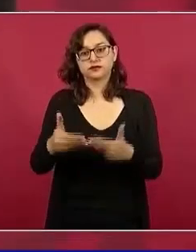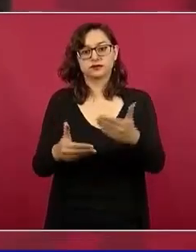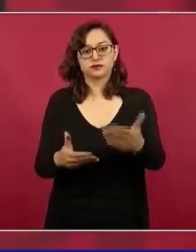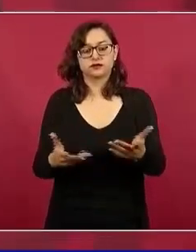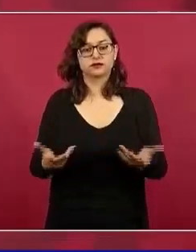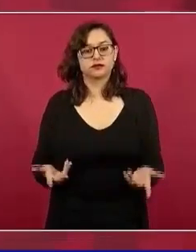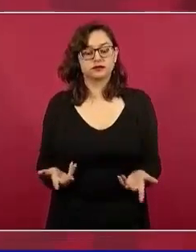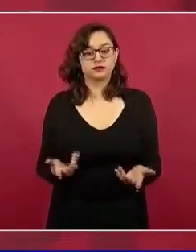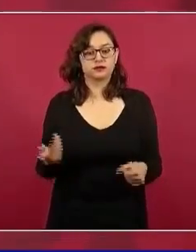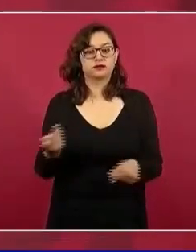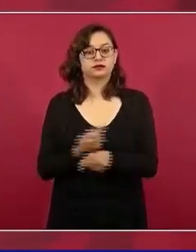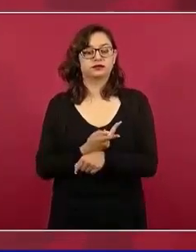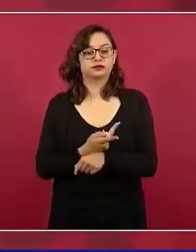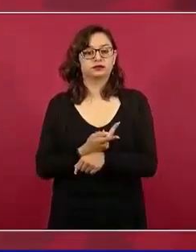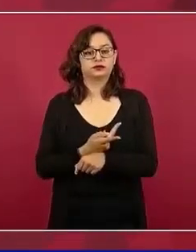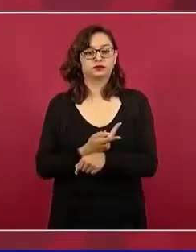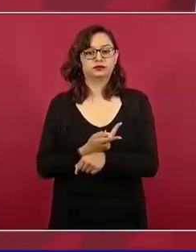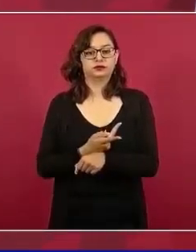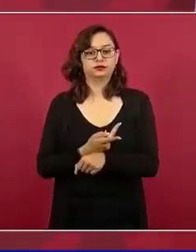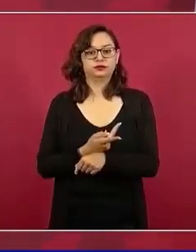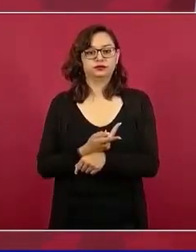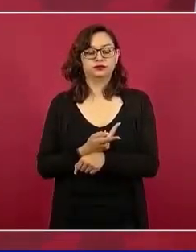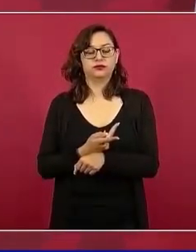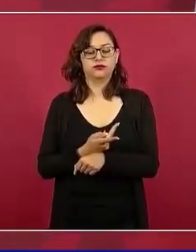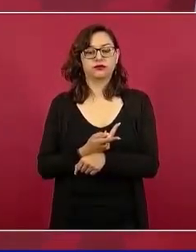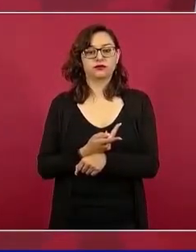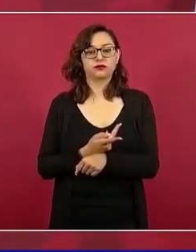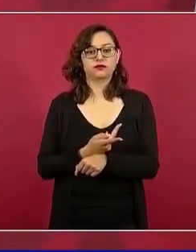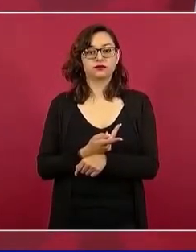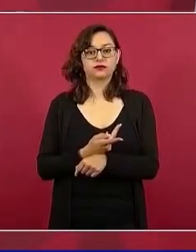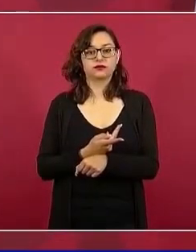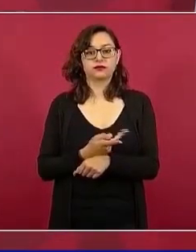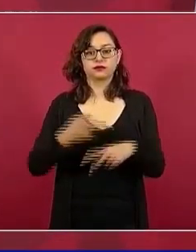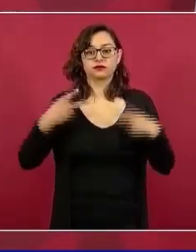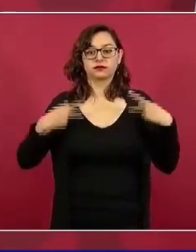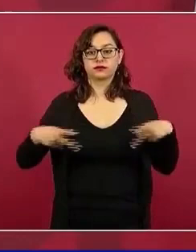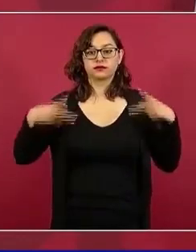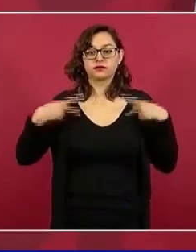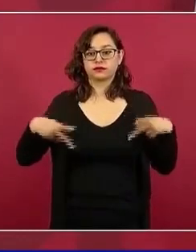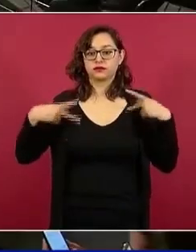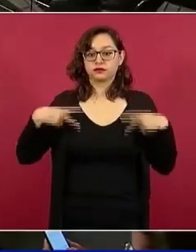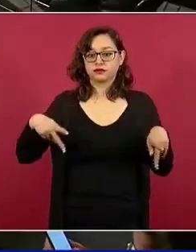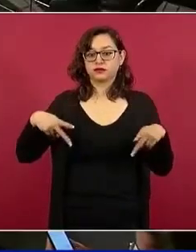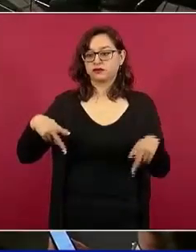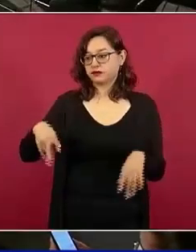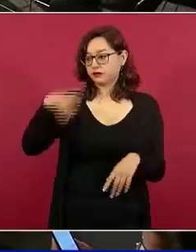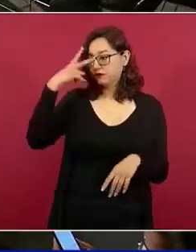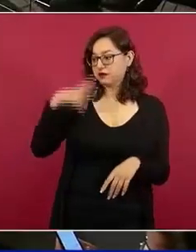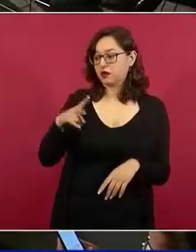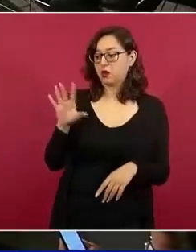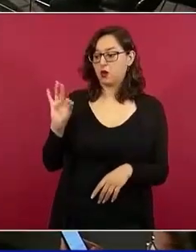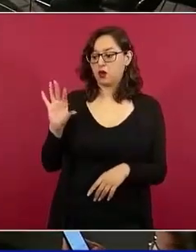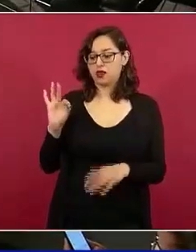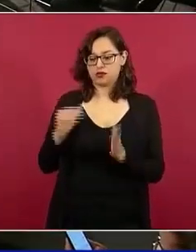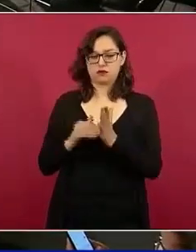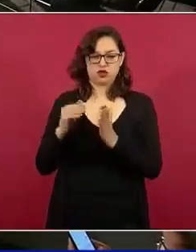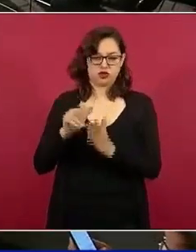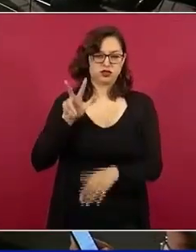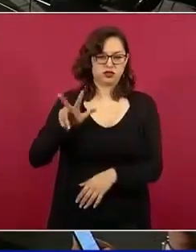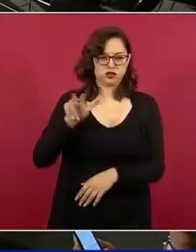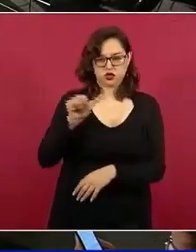de mexicanos ciudadanos puedan participar,